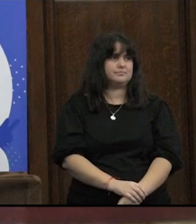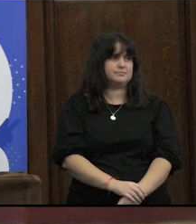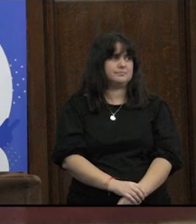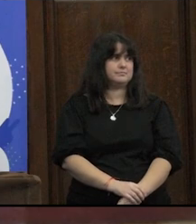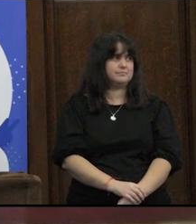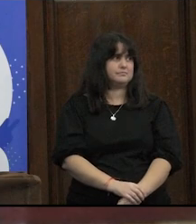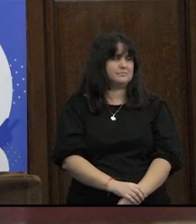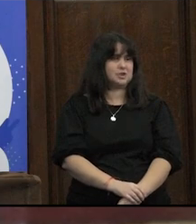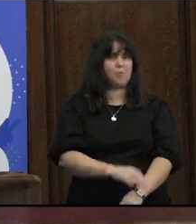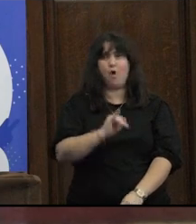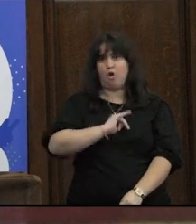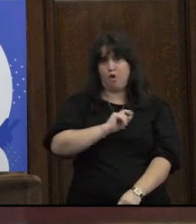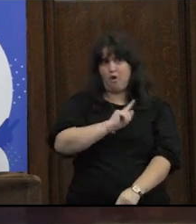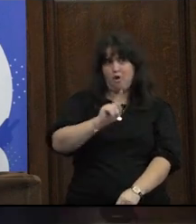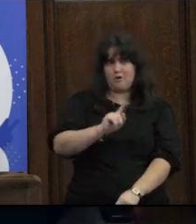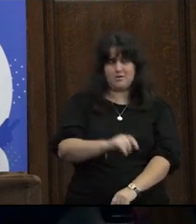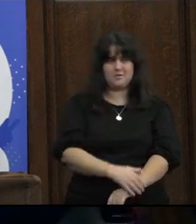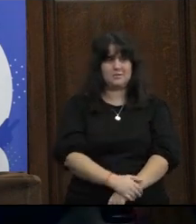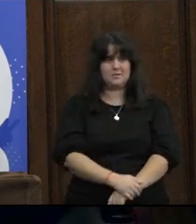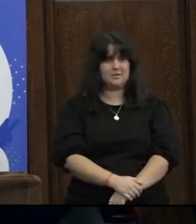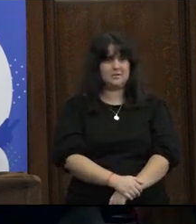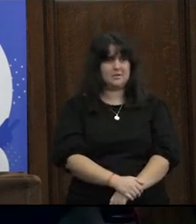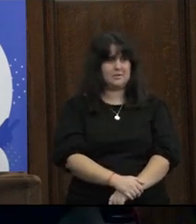la no identidad lo pudieron